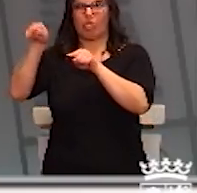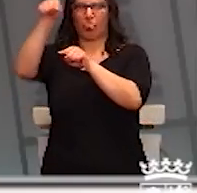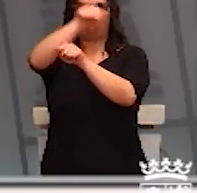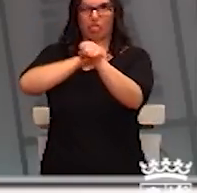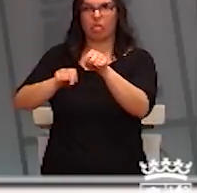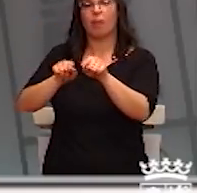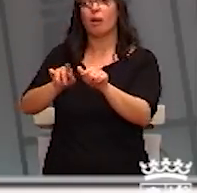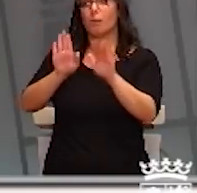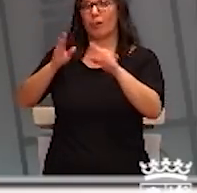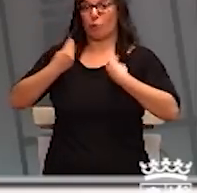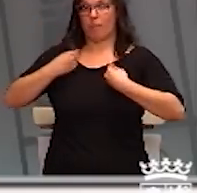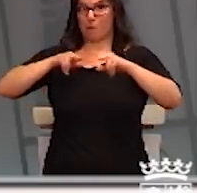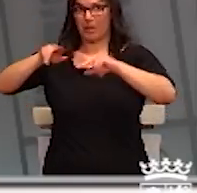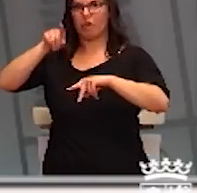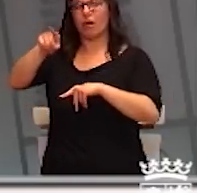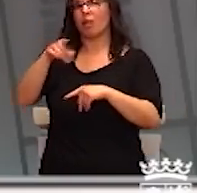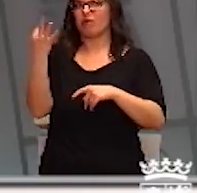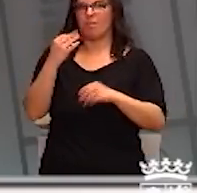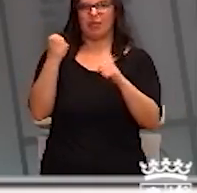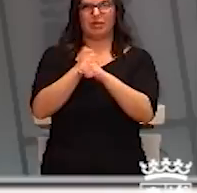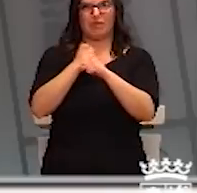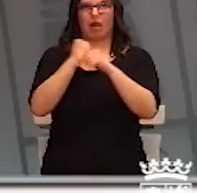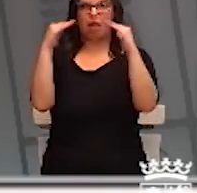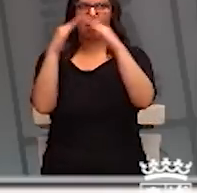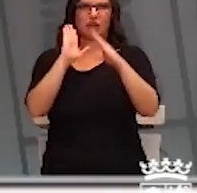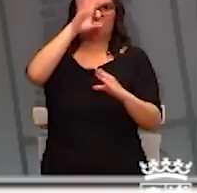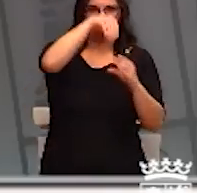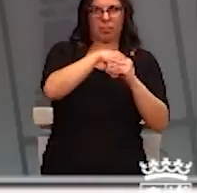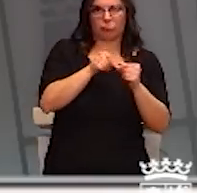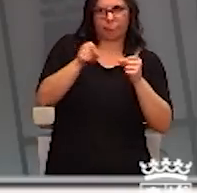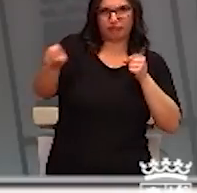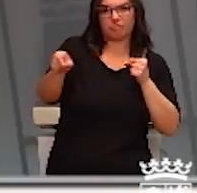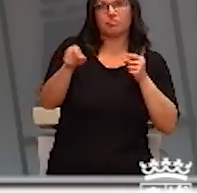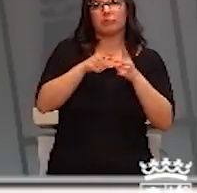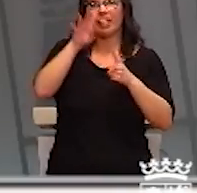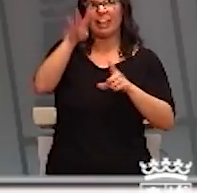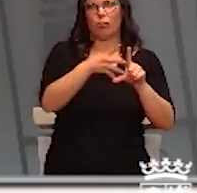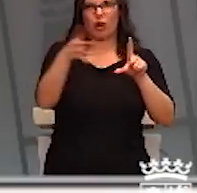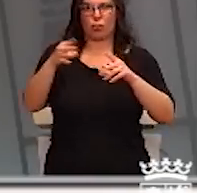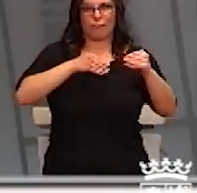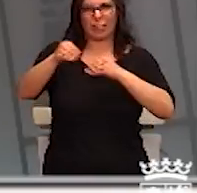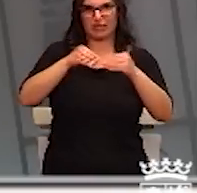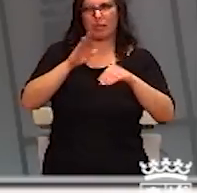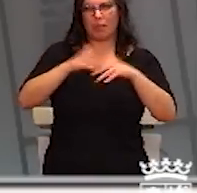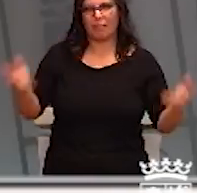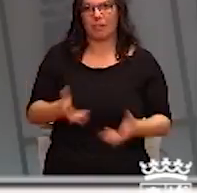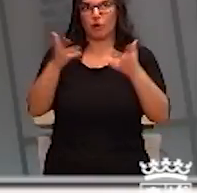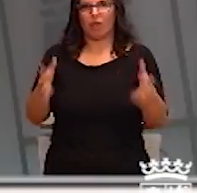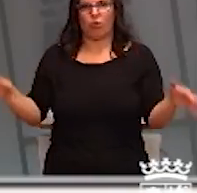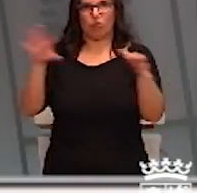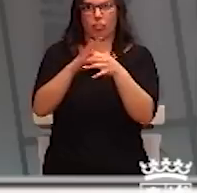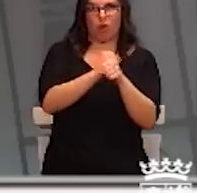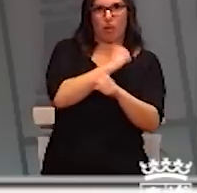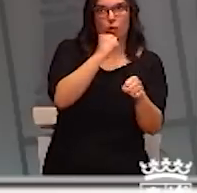de teletrabajo, las reuniones por medios telemáticos, facilitar la flexibilidad horaria para favorecer la conciliación familiar y laboral,